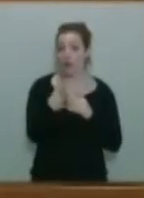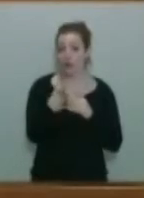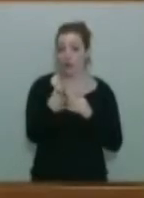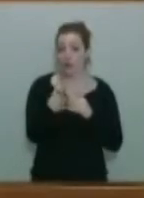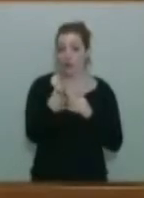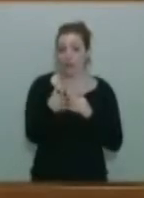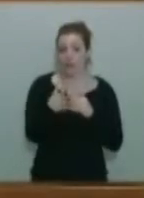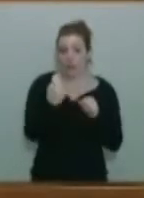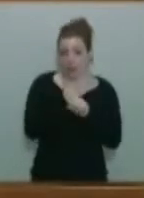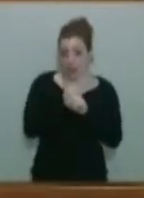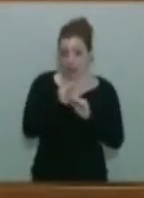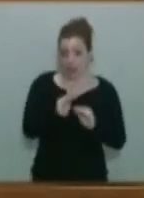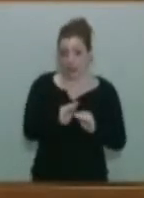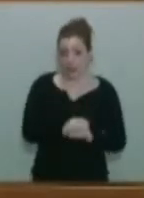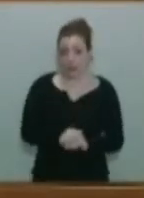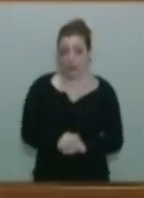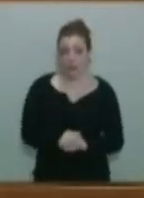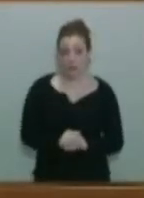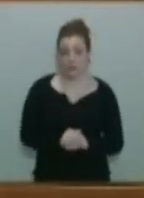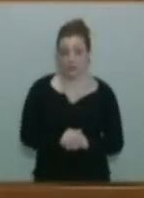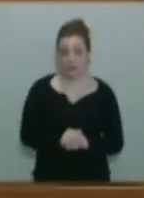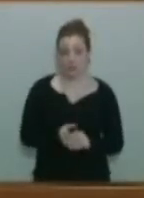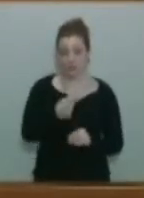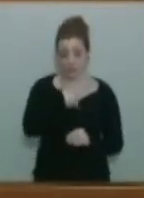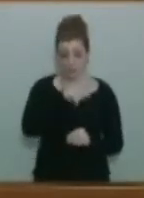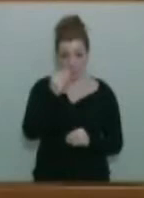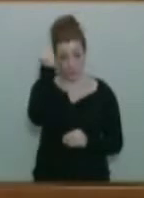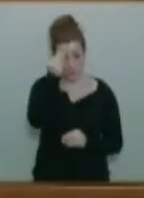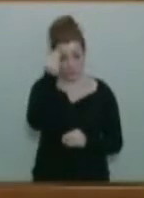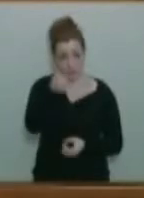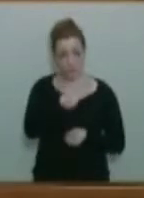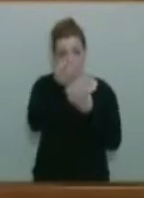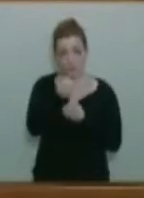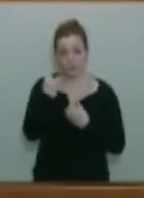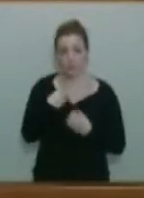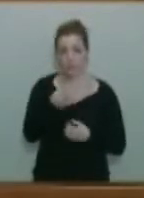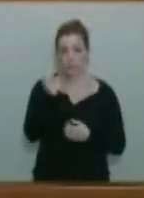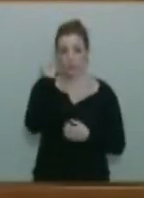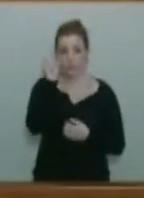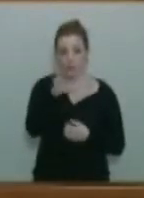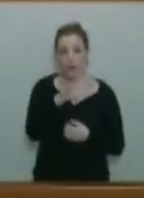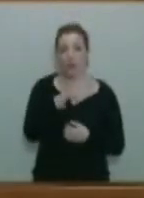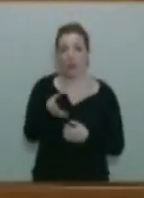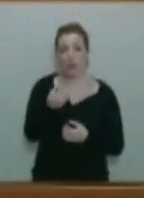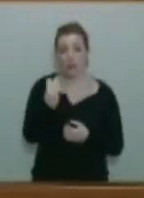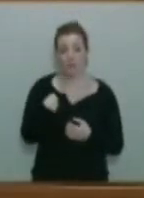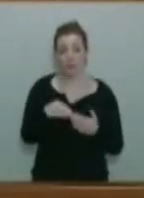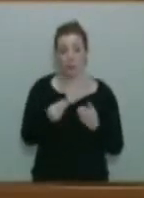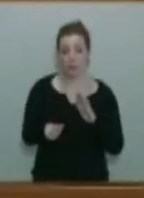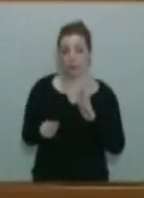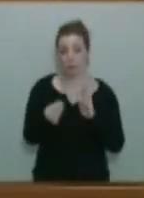en el ejercicio de sus funciones. Bien, estas han sido nuestras aportaciones y en el trámite de la ponencia fueron incorporadas al proyecto de ley y, por eso,